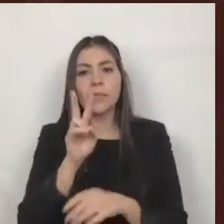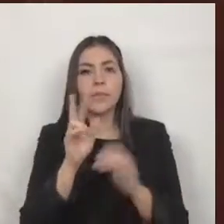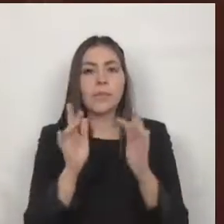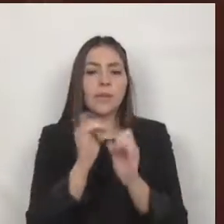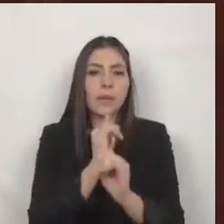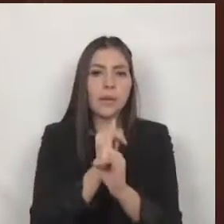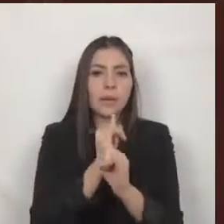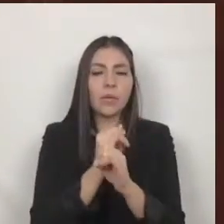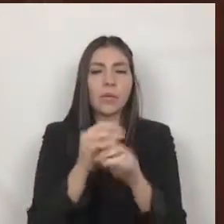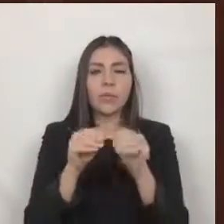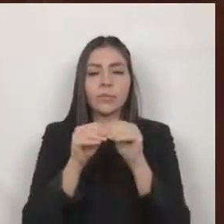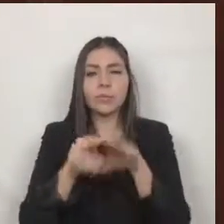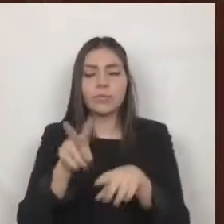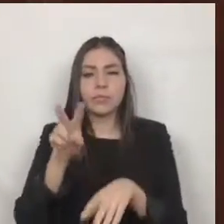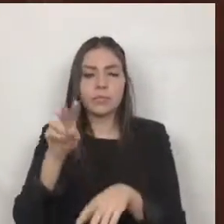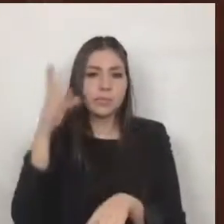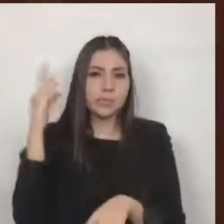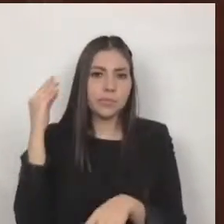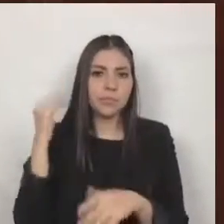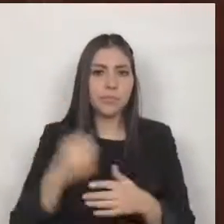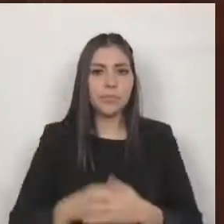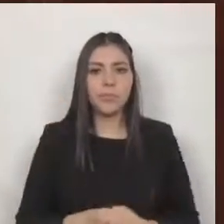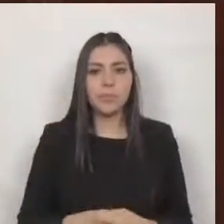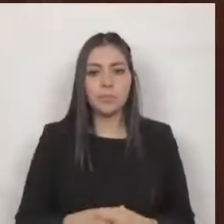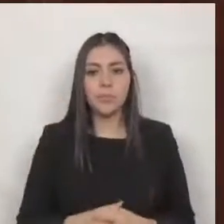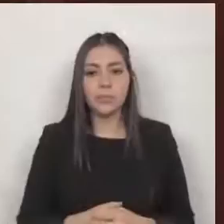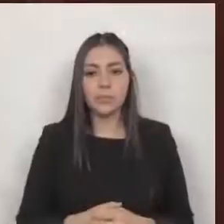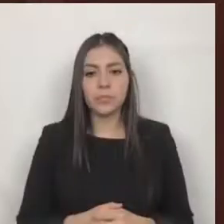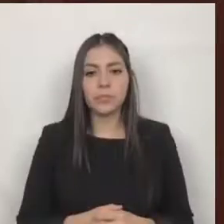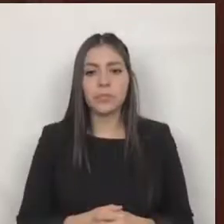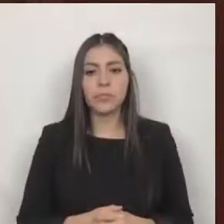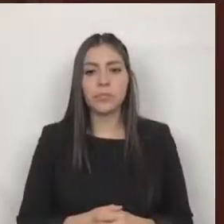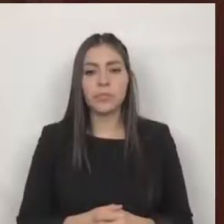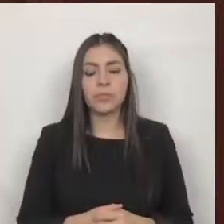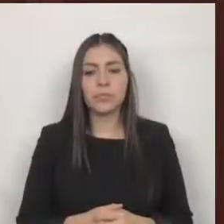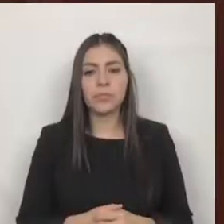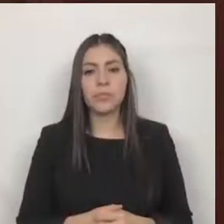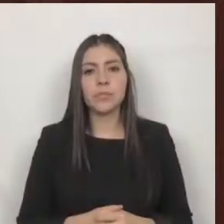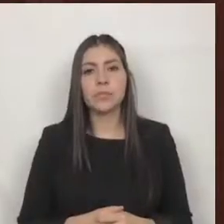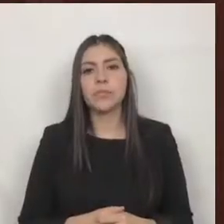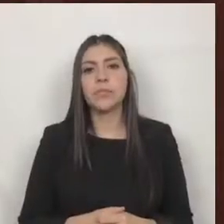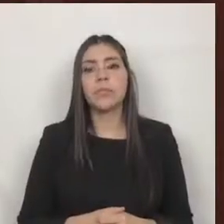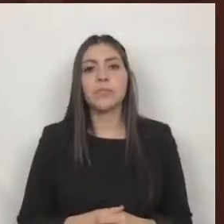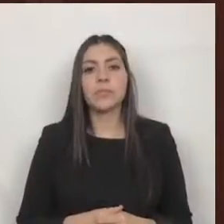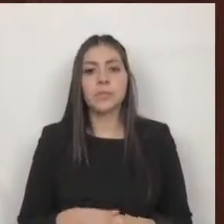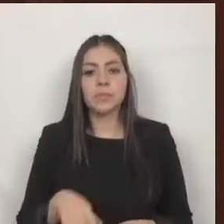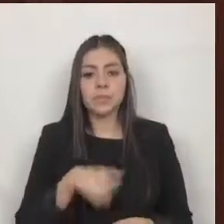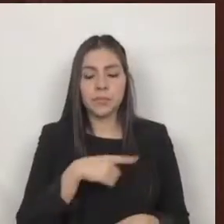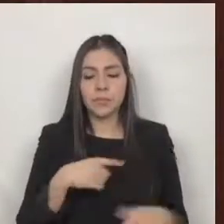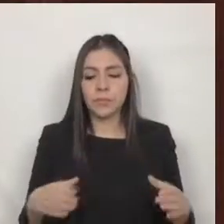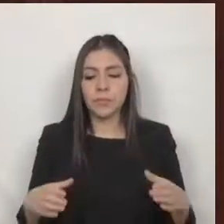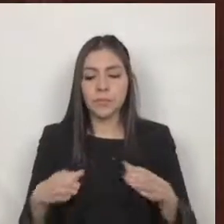de comunicación en nuestro carácter de integrantes del grupo parlamentario de morena